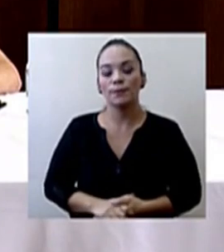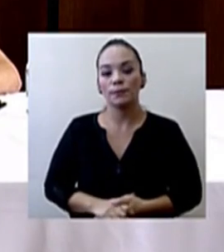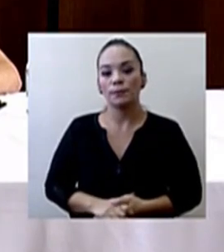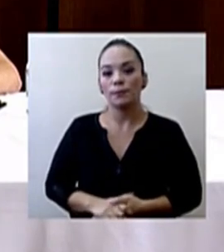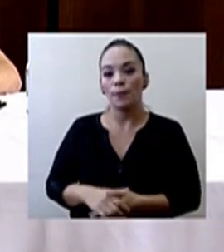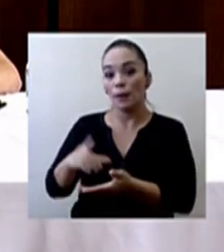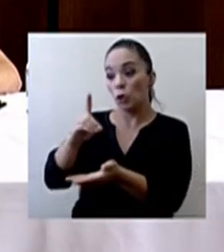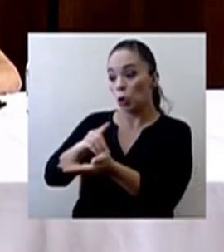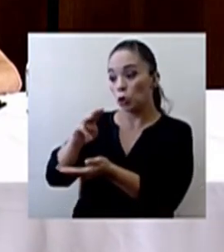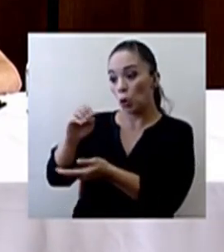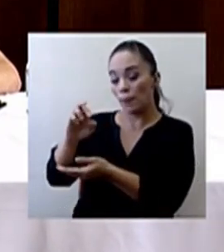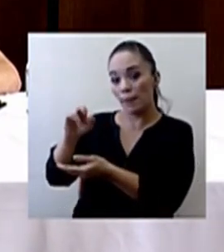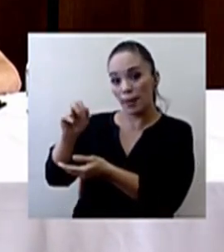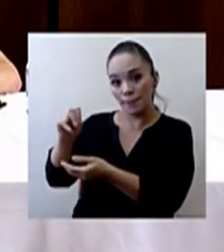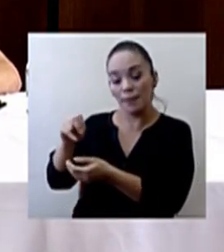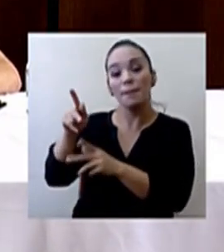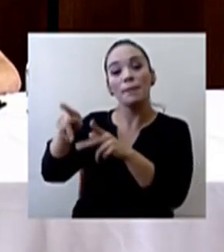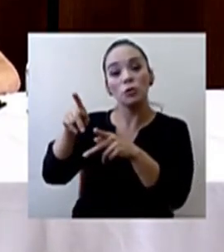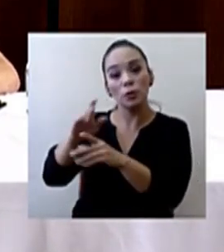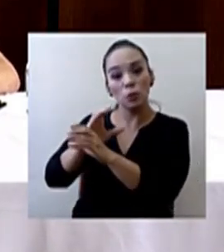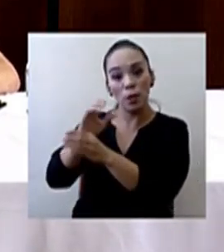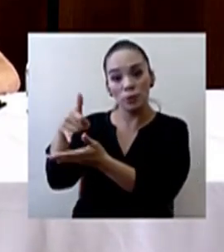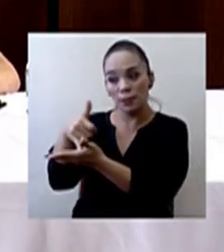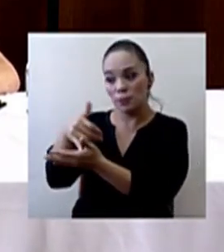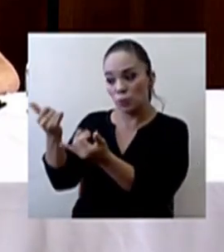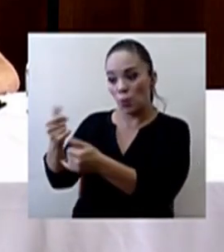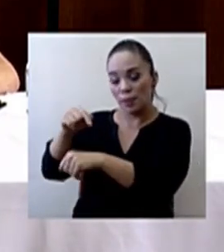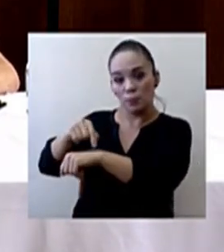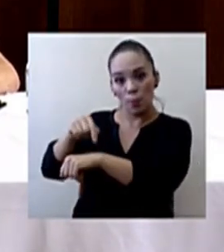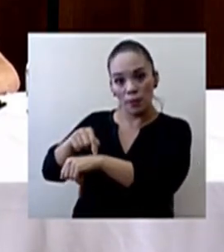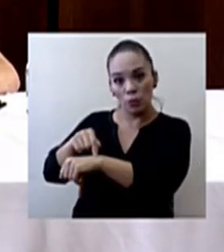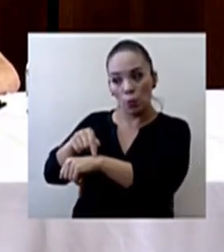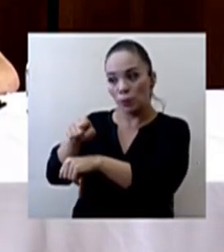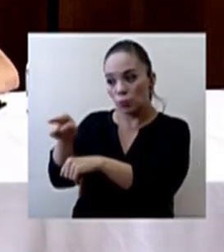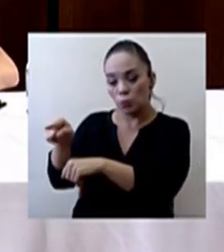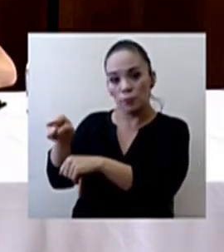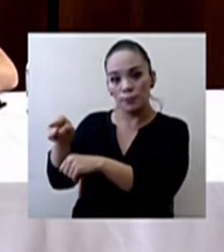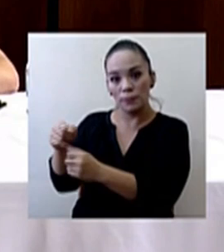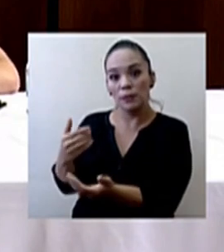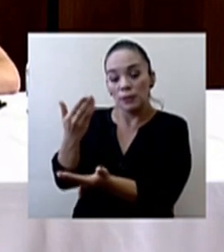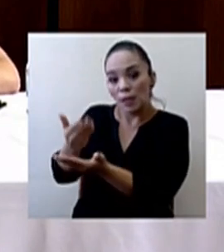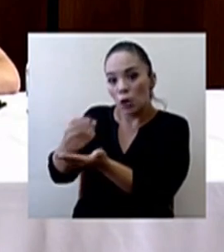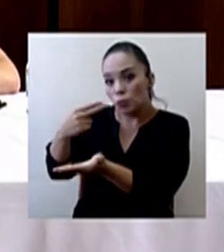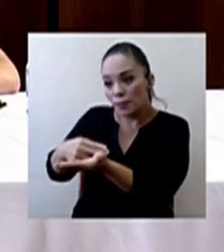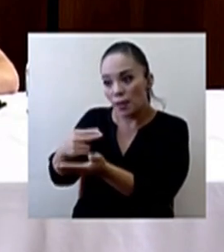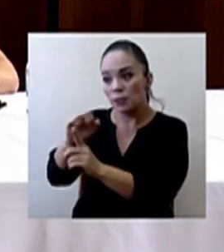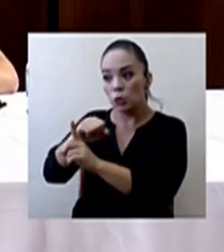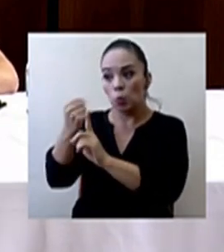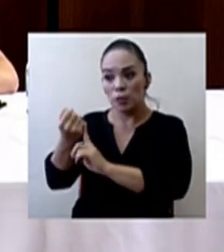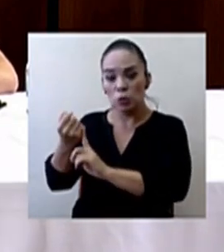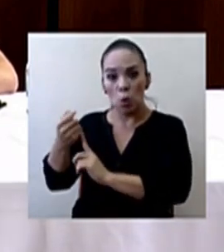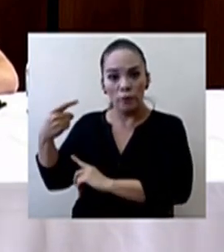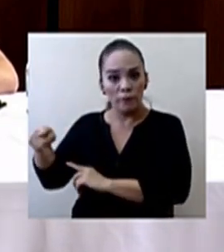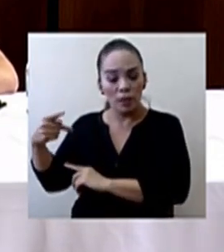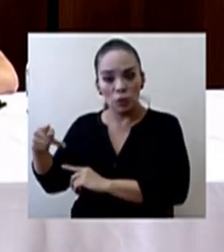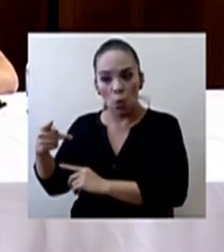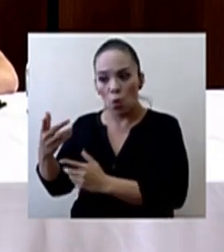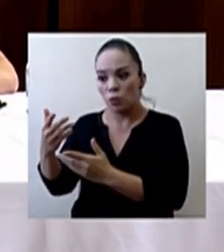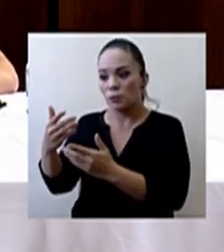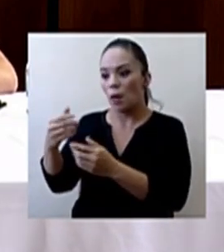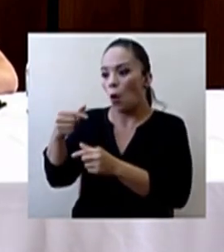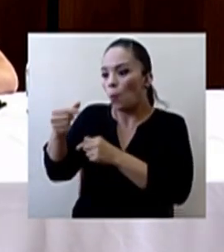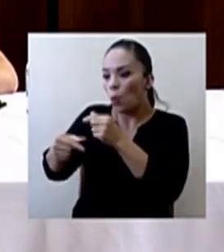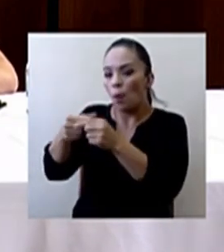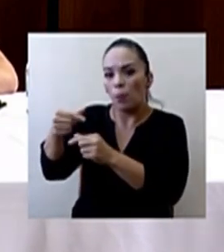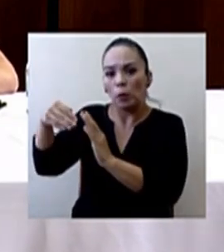Doctor Marín, ¿las personas que están en cuidados intensivos en este momento llegan al hospital en estado crítico o entran estables y se complican con los